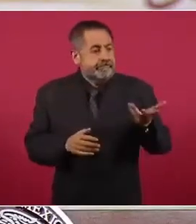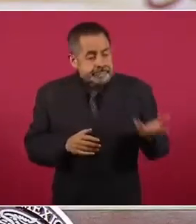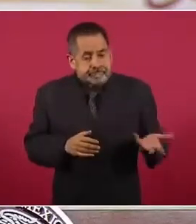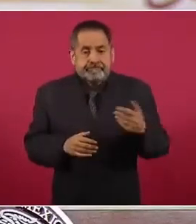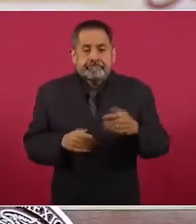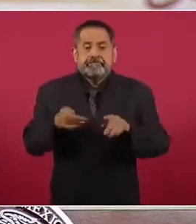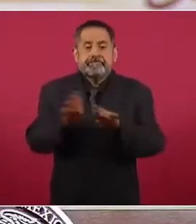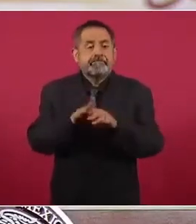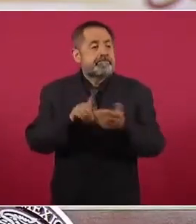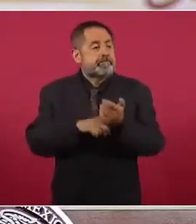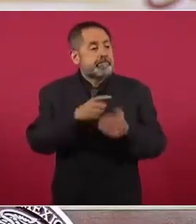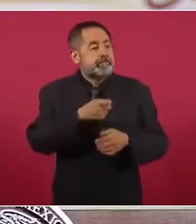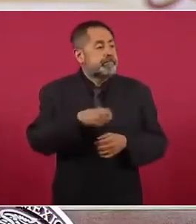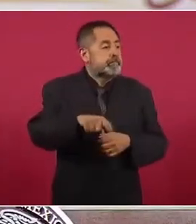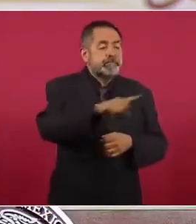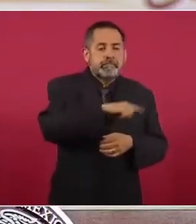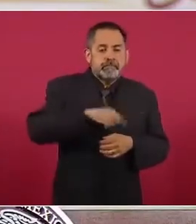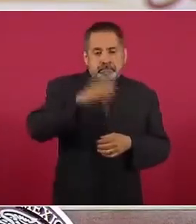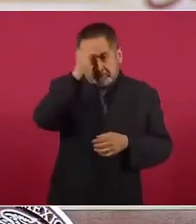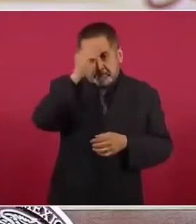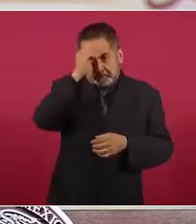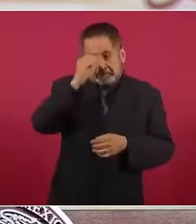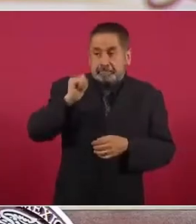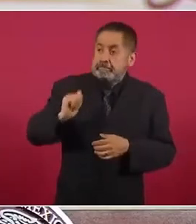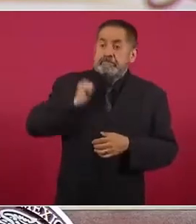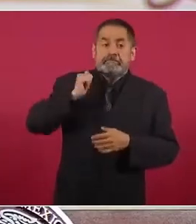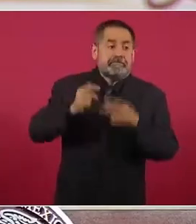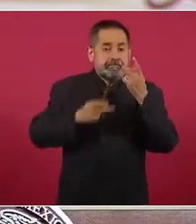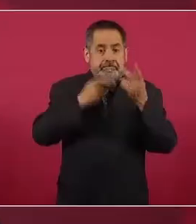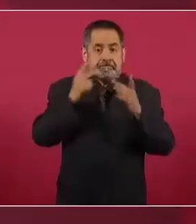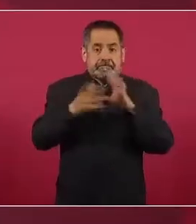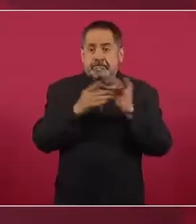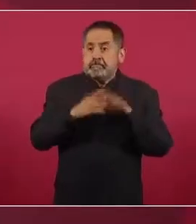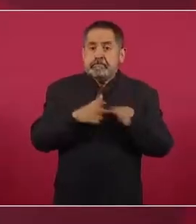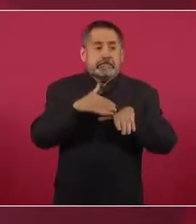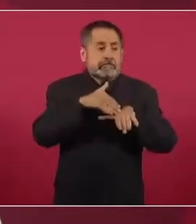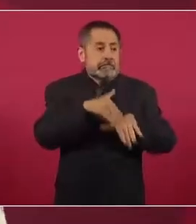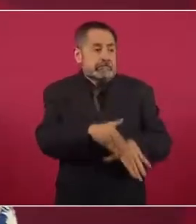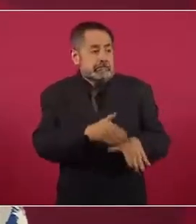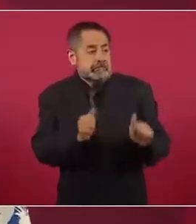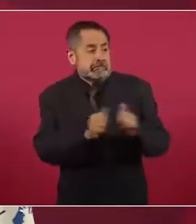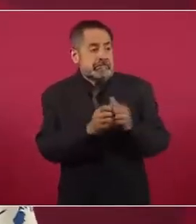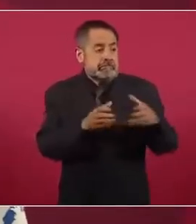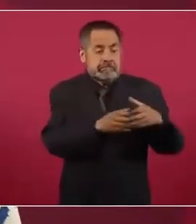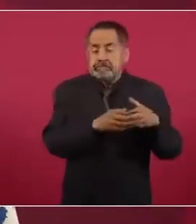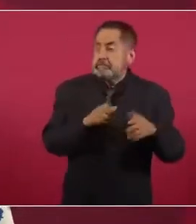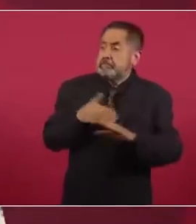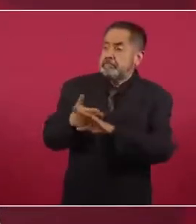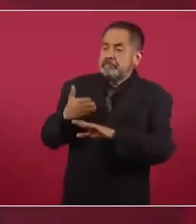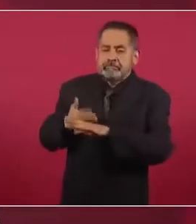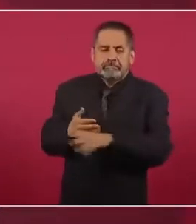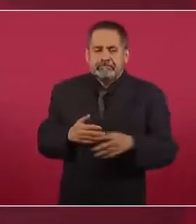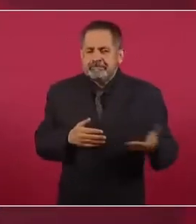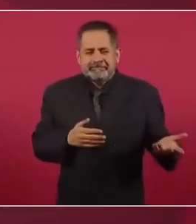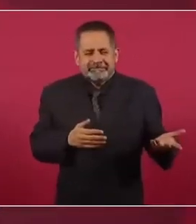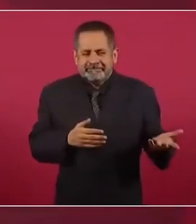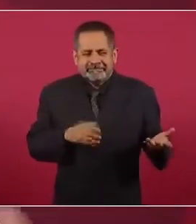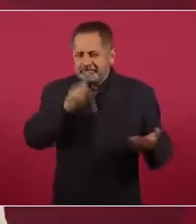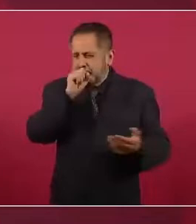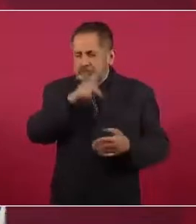opinadores de ocasión, se apresuraron al nado sincronizado en contra, también en medios y redes.